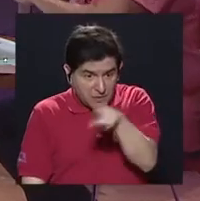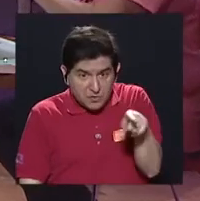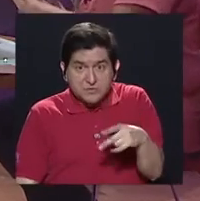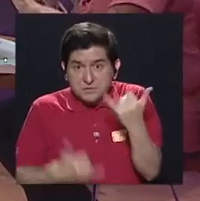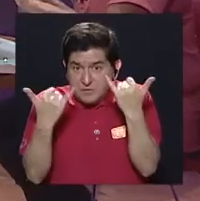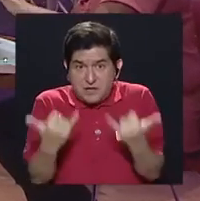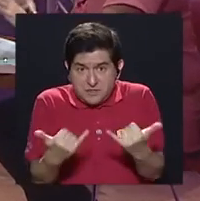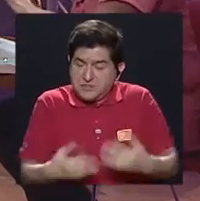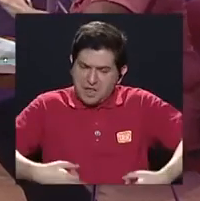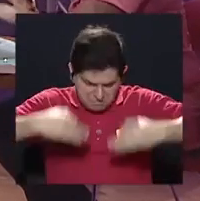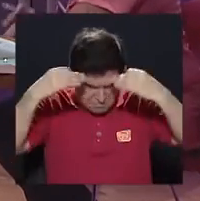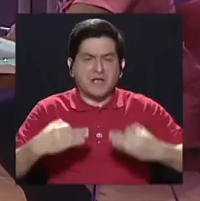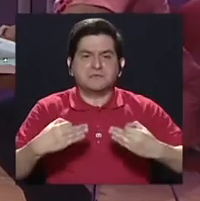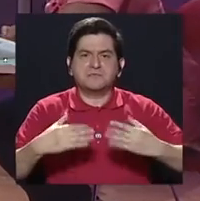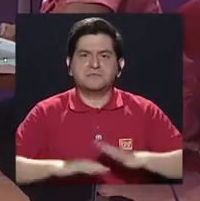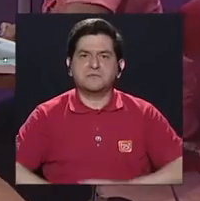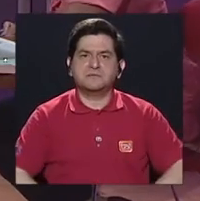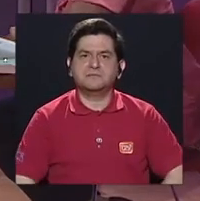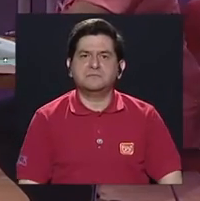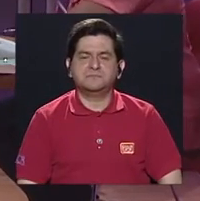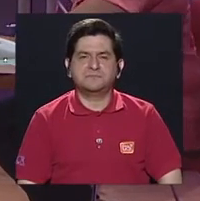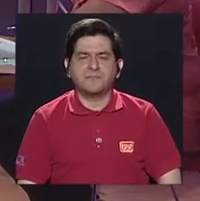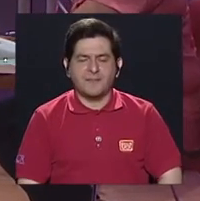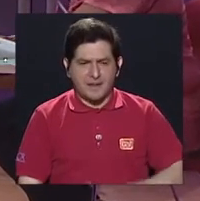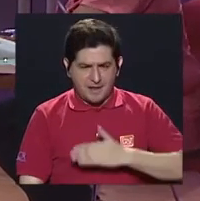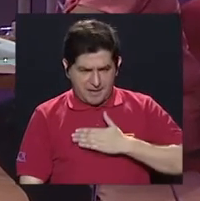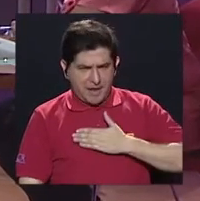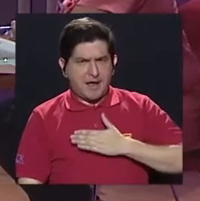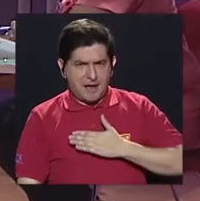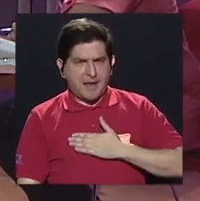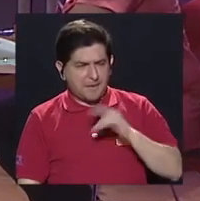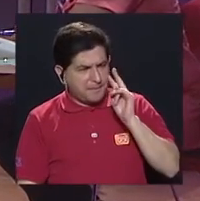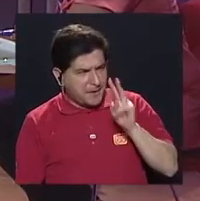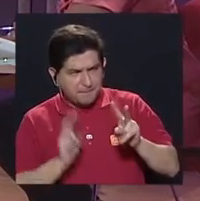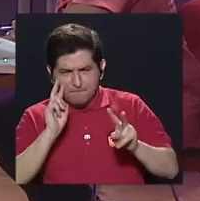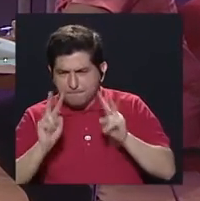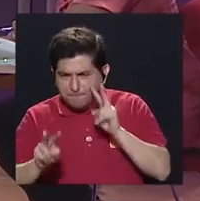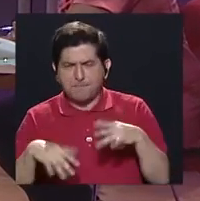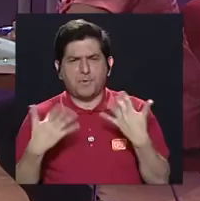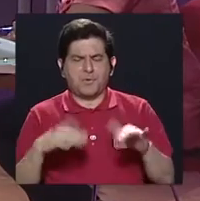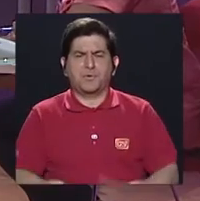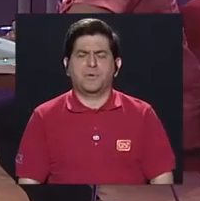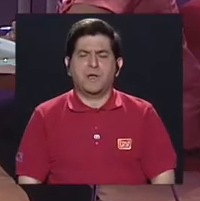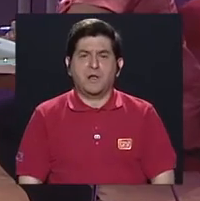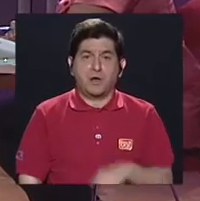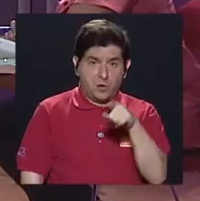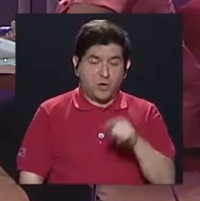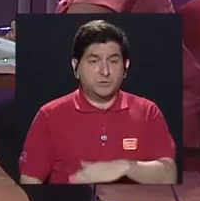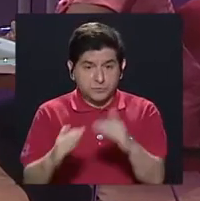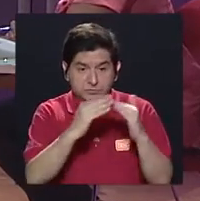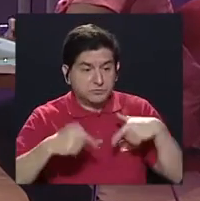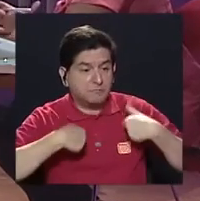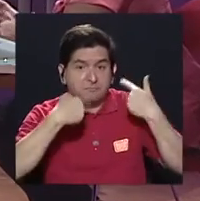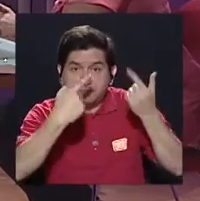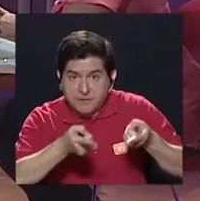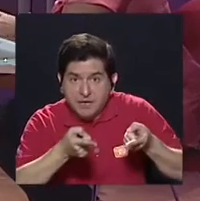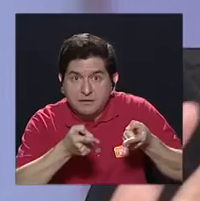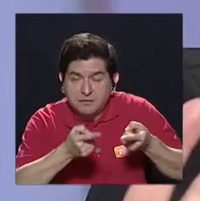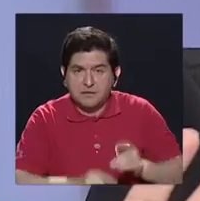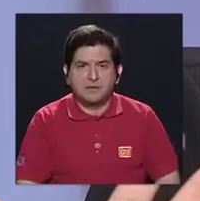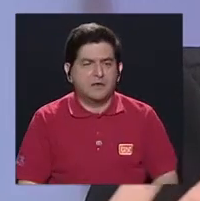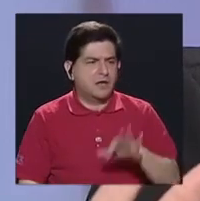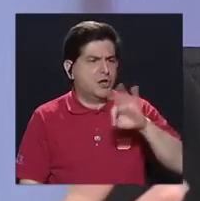aquí ya decididas a estar en eso. A mí me ha tocado mucho ver, porque es extraordinario, cuando usted llega a las comunidades, el